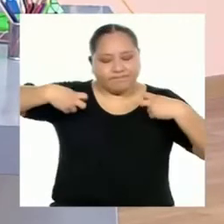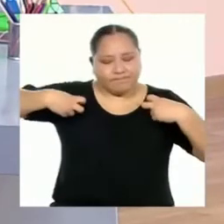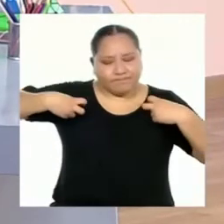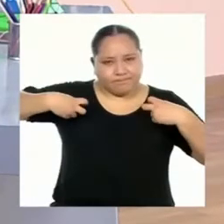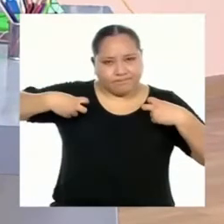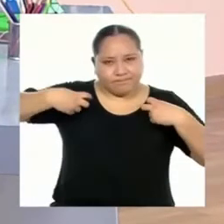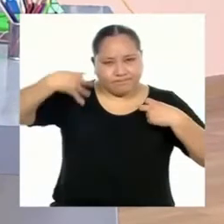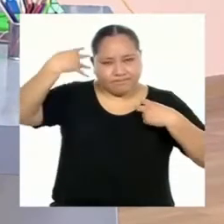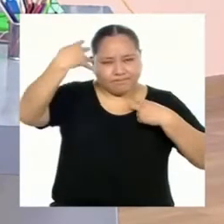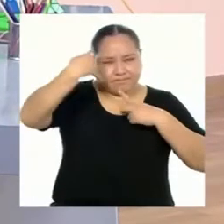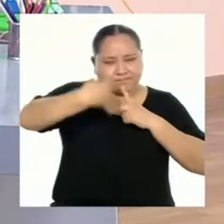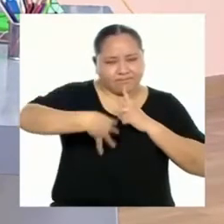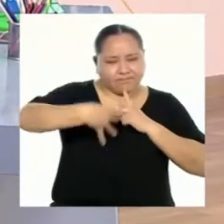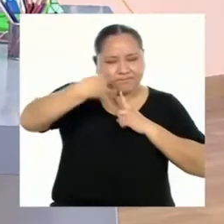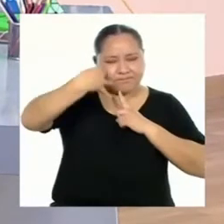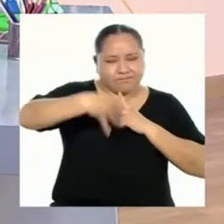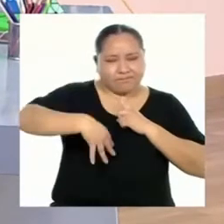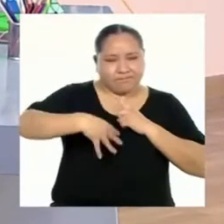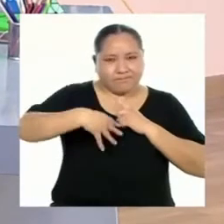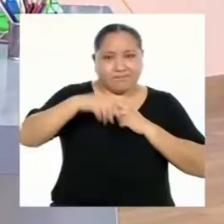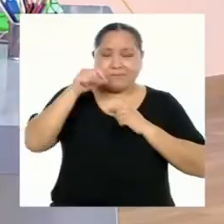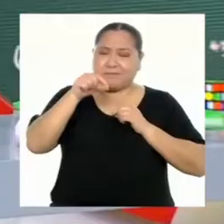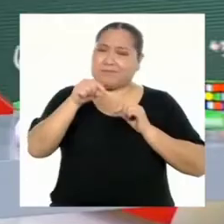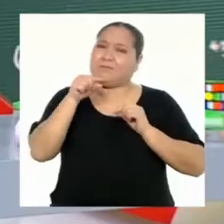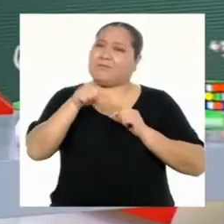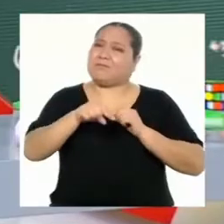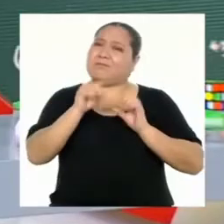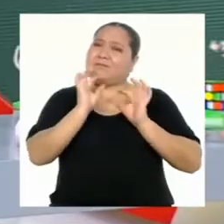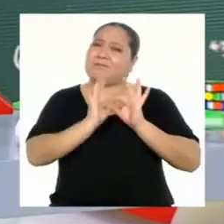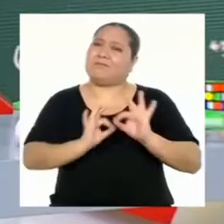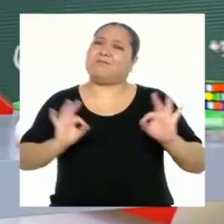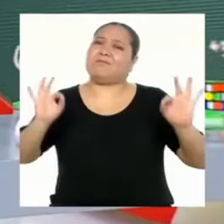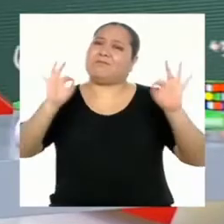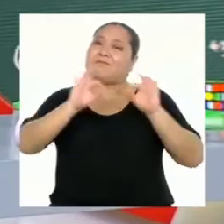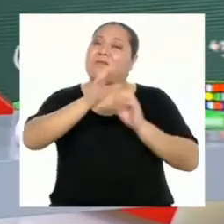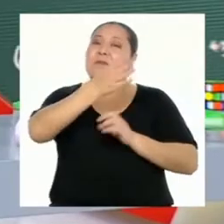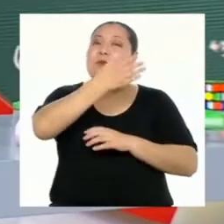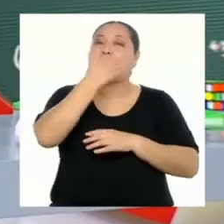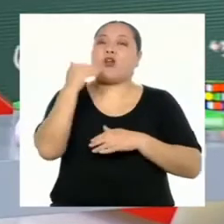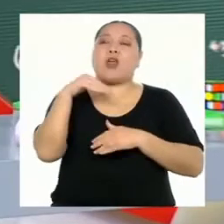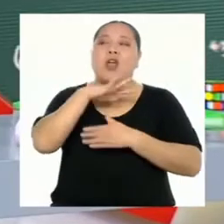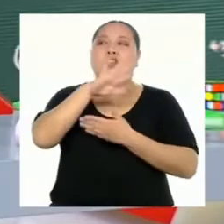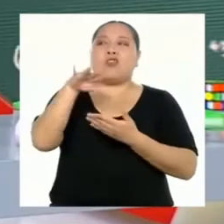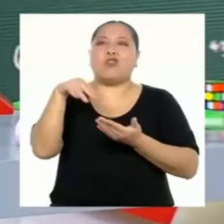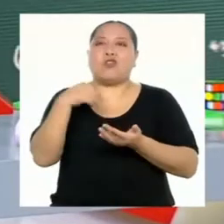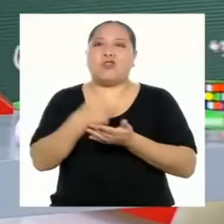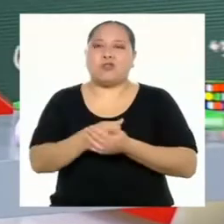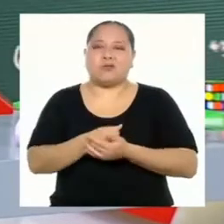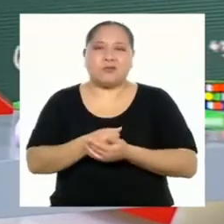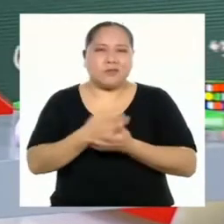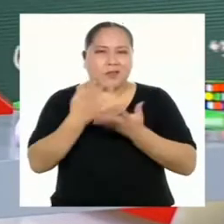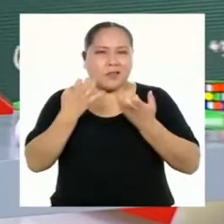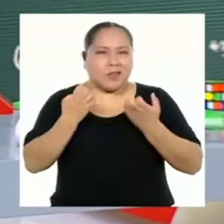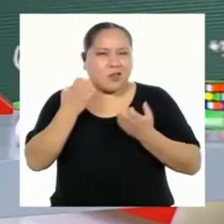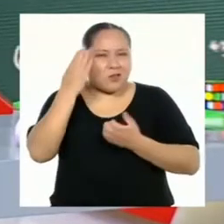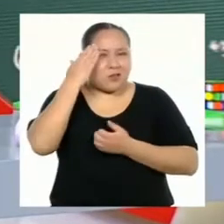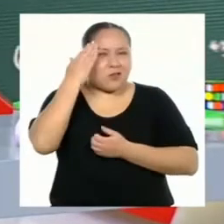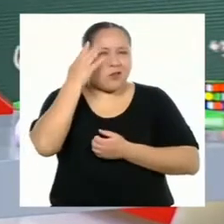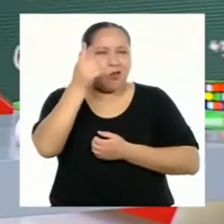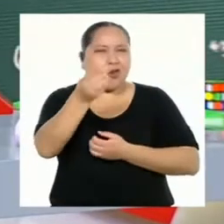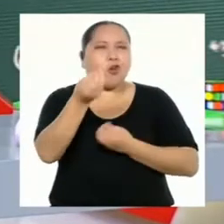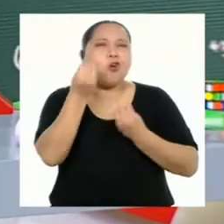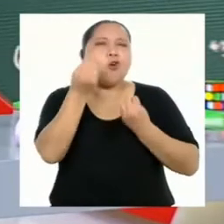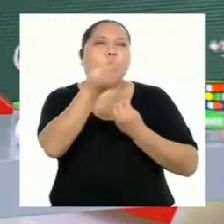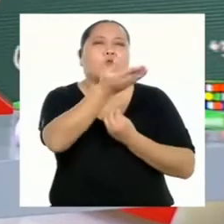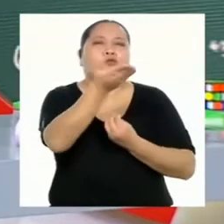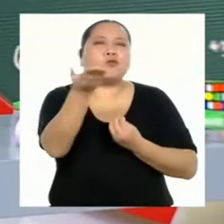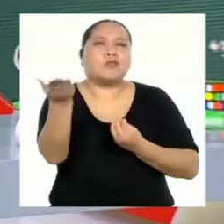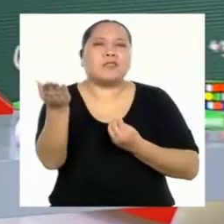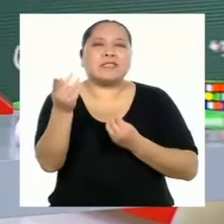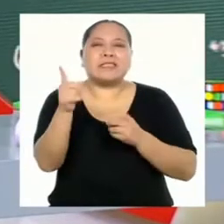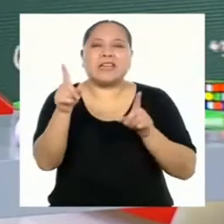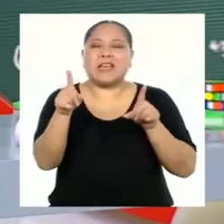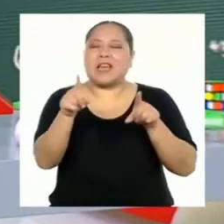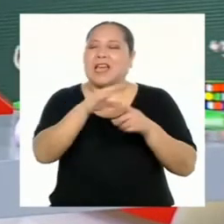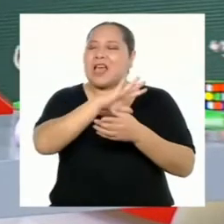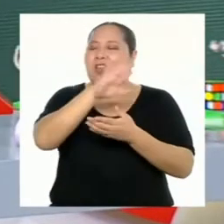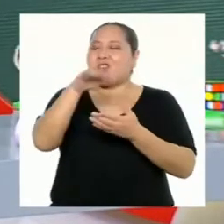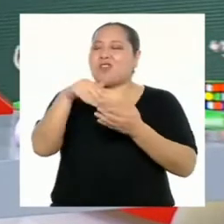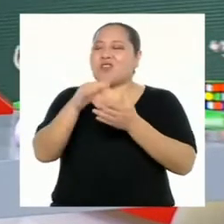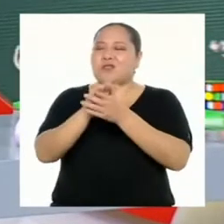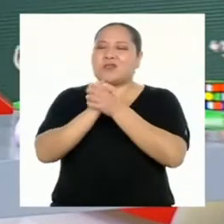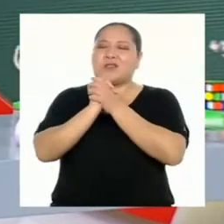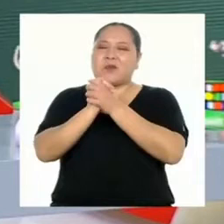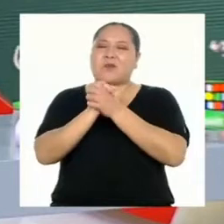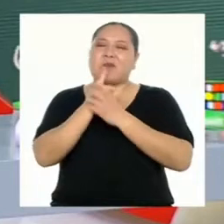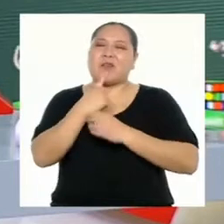muy importante para seguir mejorando en todo lo que hacemos. Ahora me gustaría saber cómo les fue a ustedes y a todas mis compañeras y